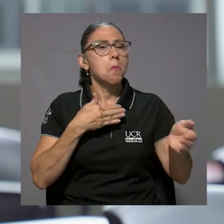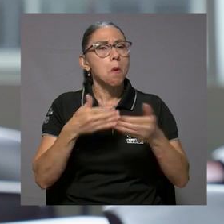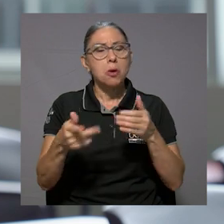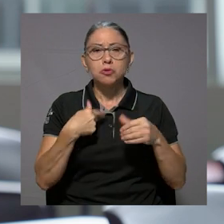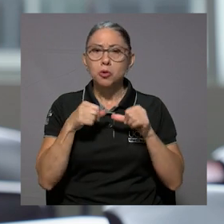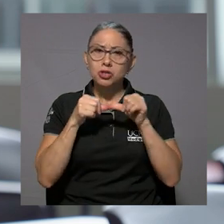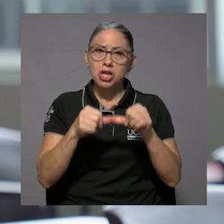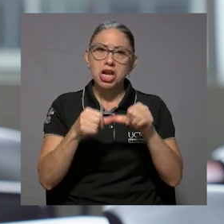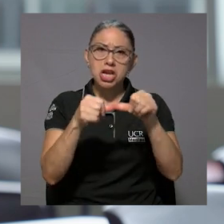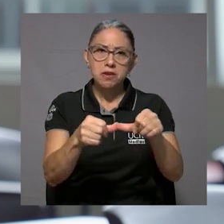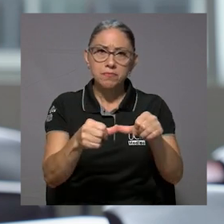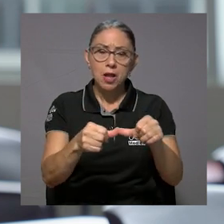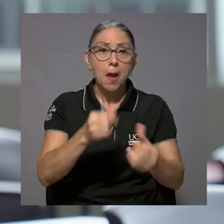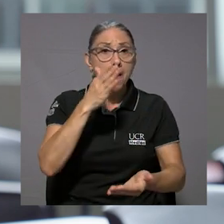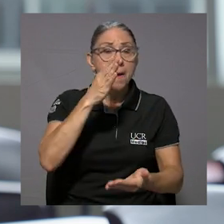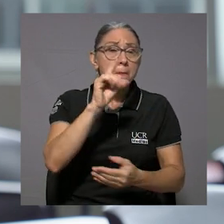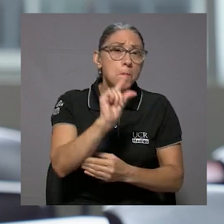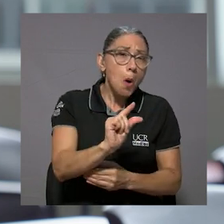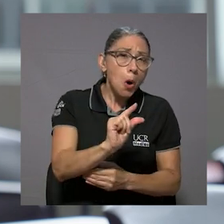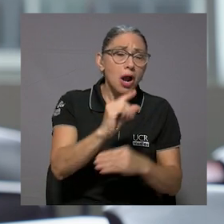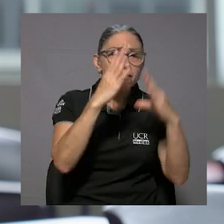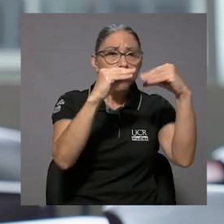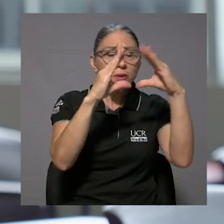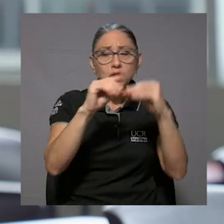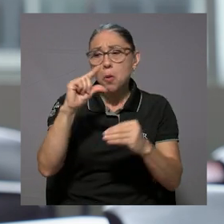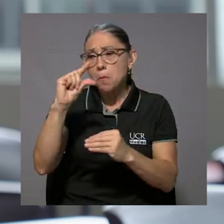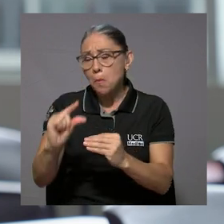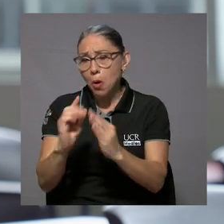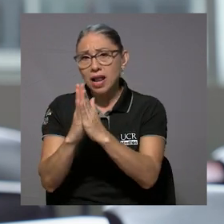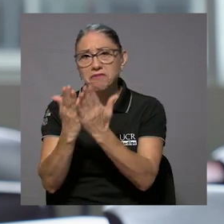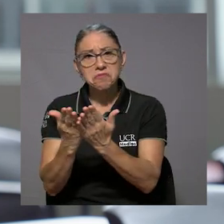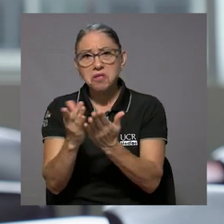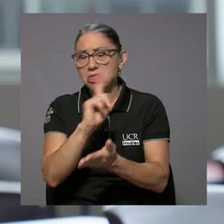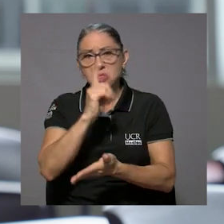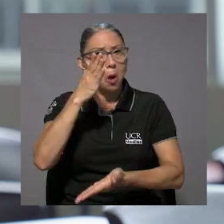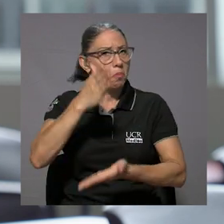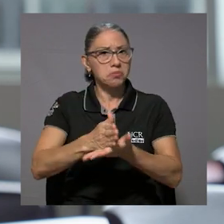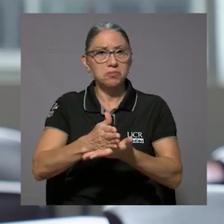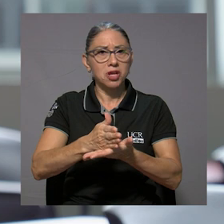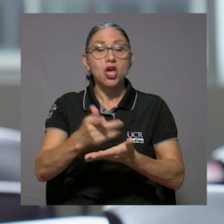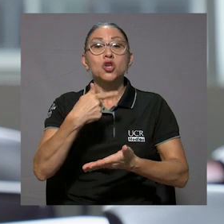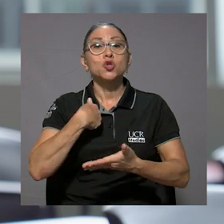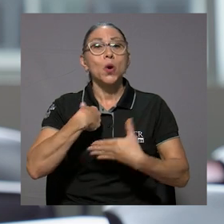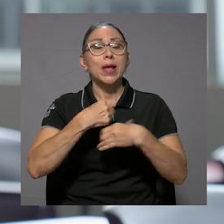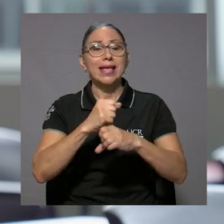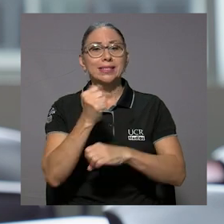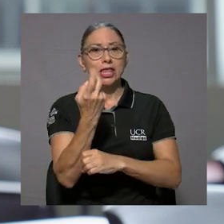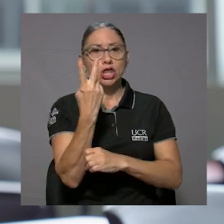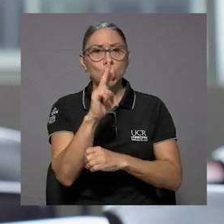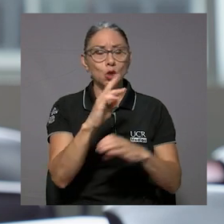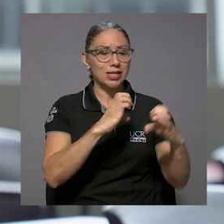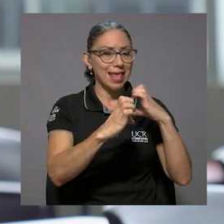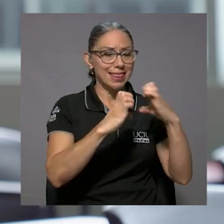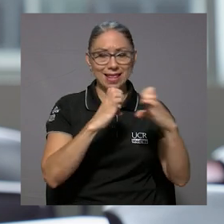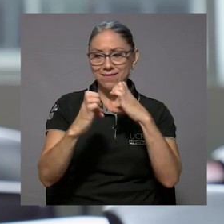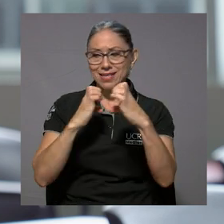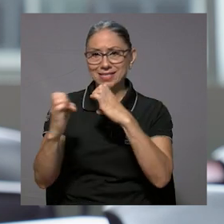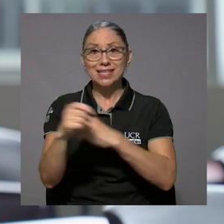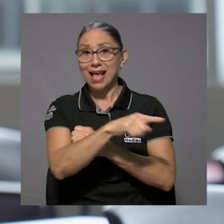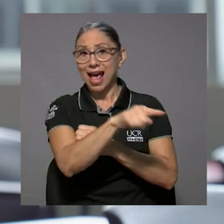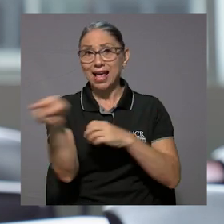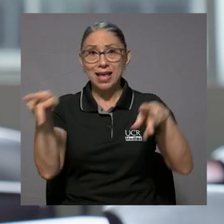seguí para adelante, no me iba a detener la poca información ni la poca literatura que podía conseguir. Y realicé 12